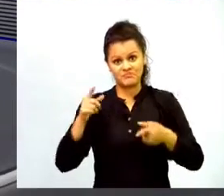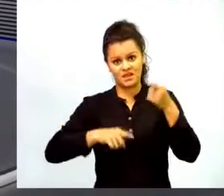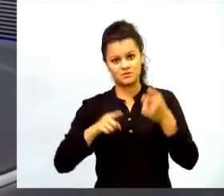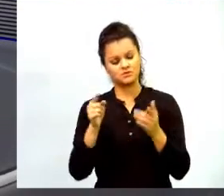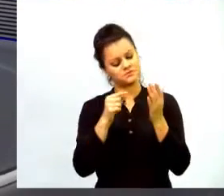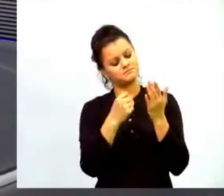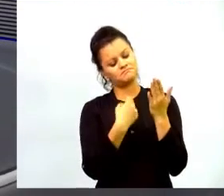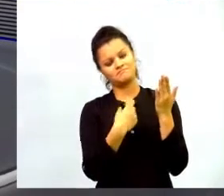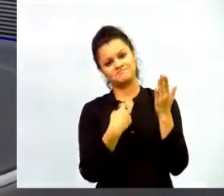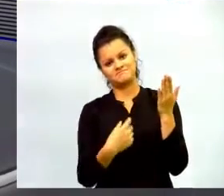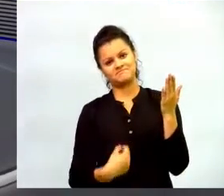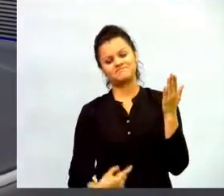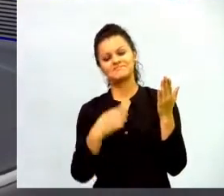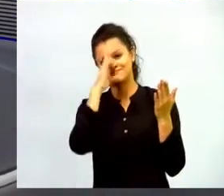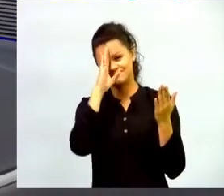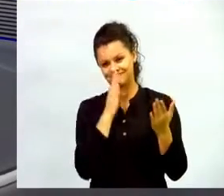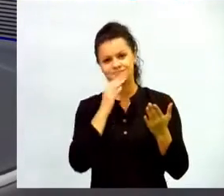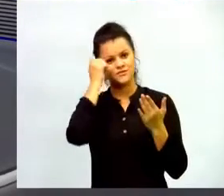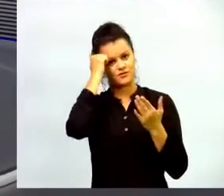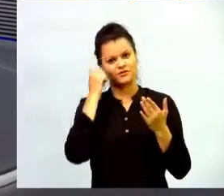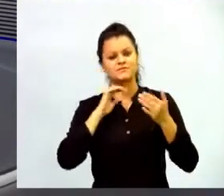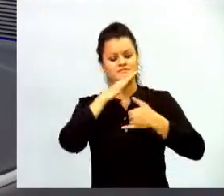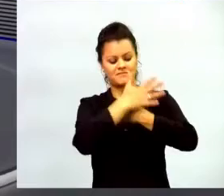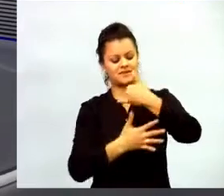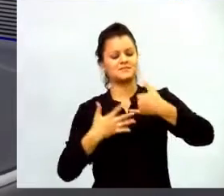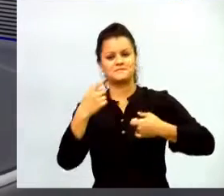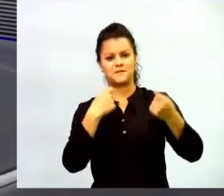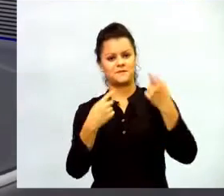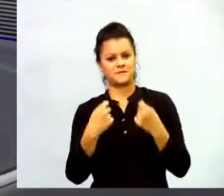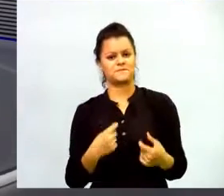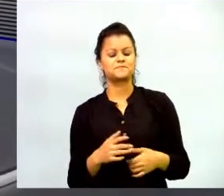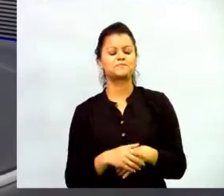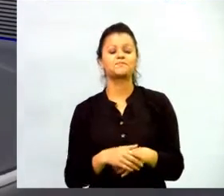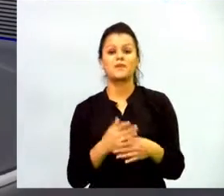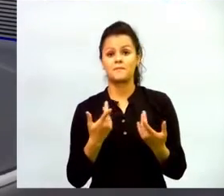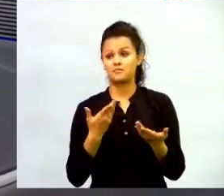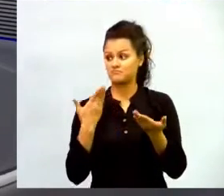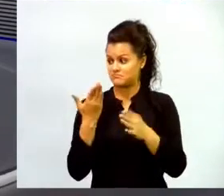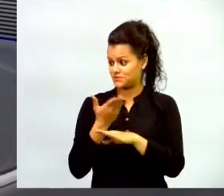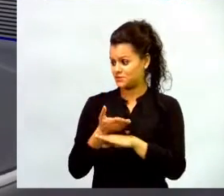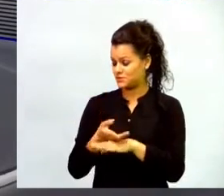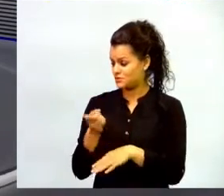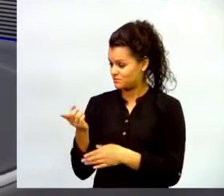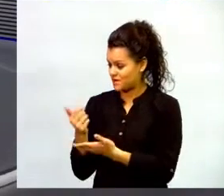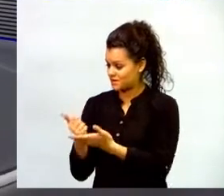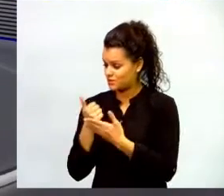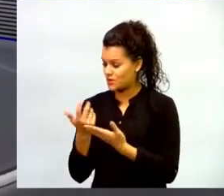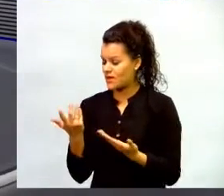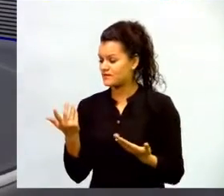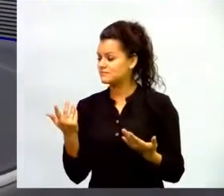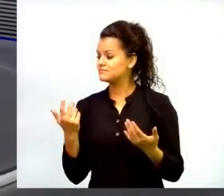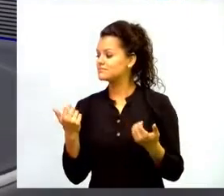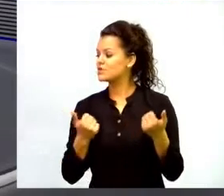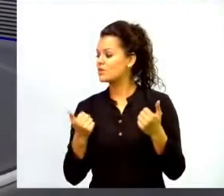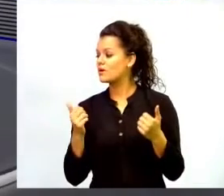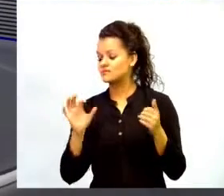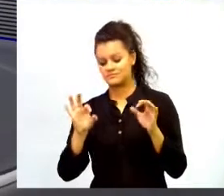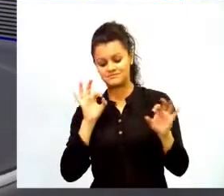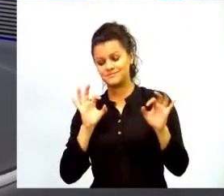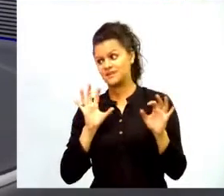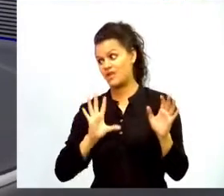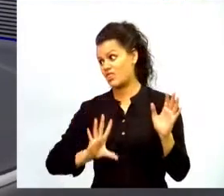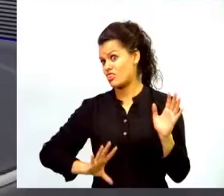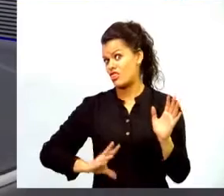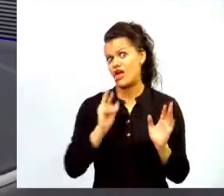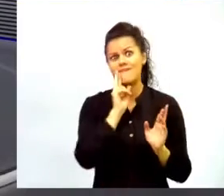los maestros que nos han enviado de todo el país pero le voy a proponer a Carlos que usted me ayude a decir bueno esta como no las vamos a